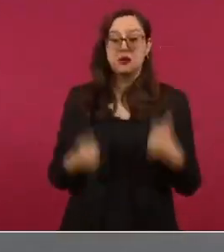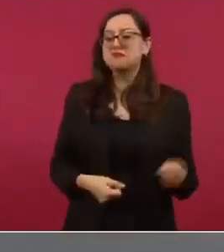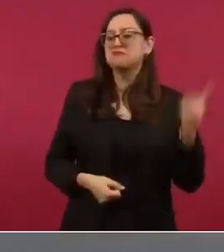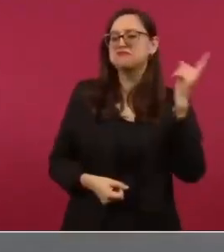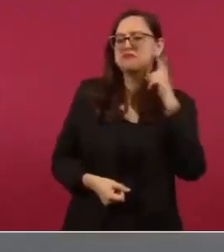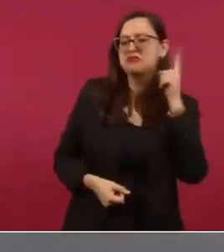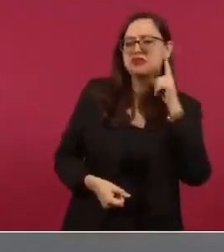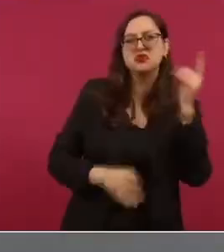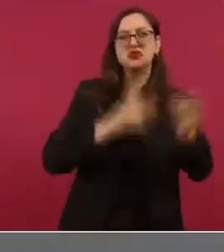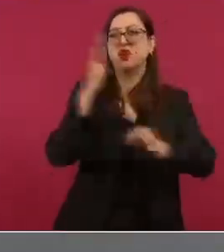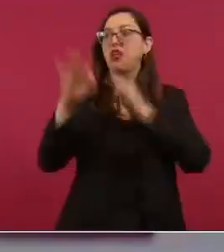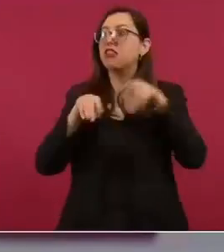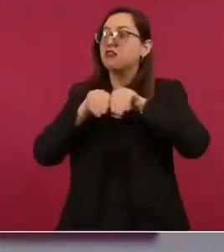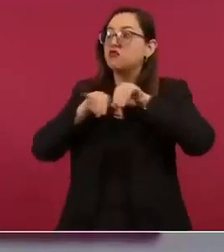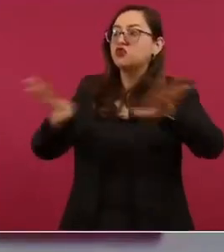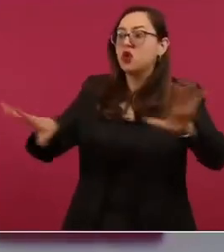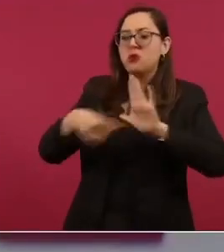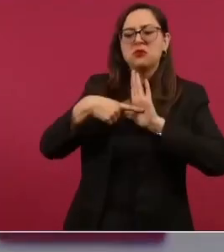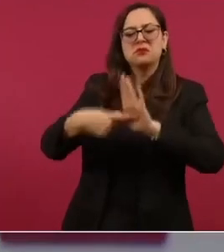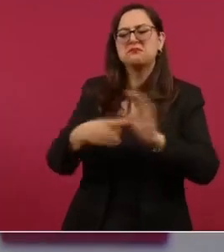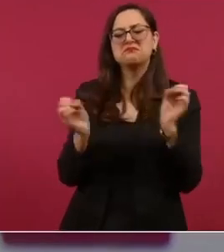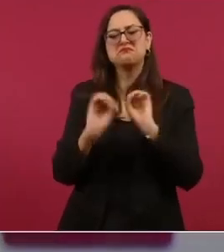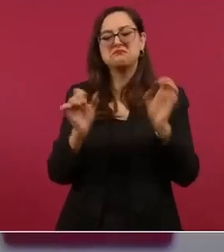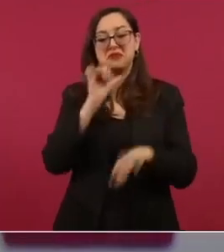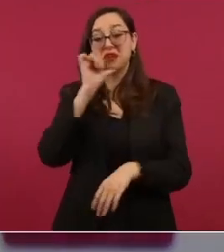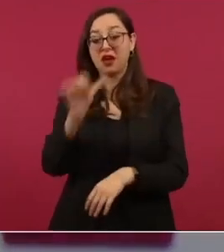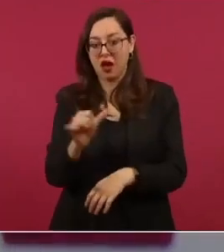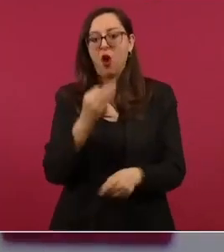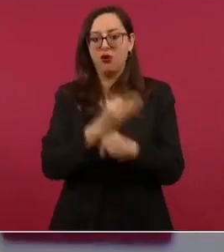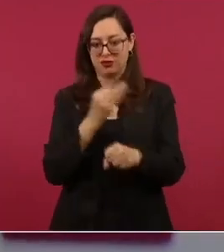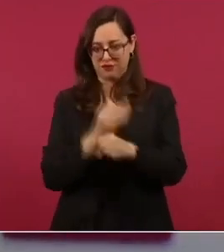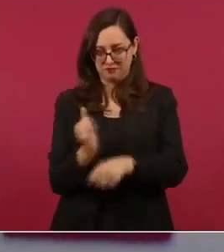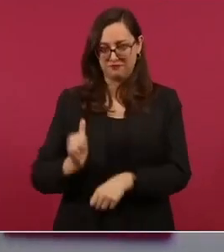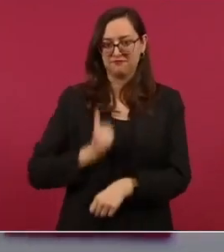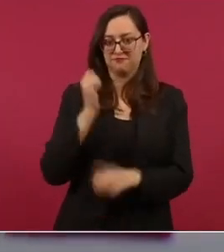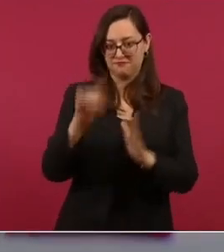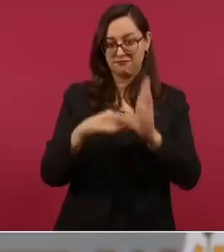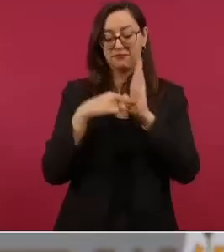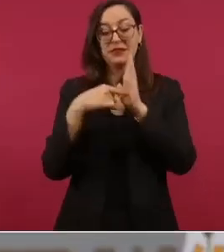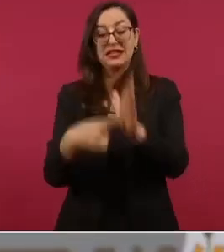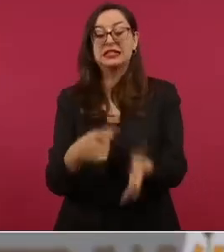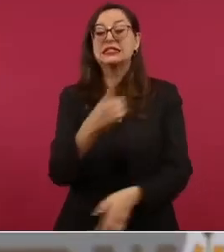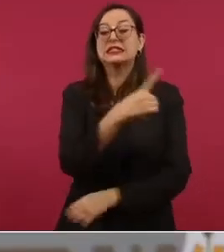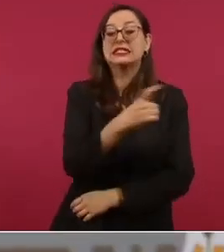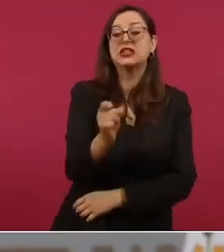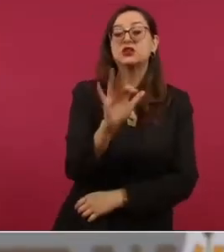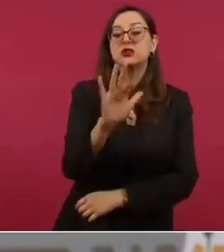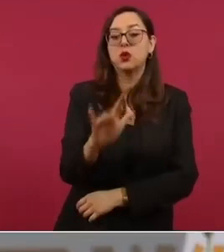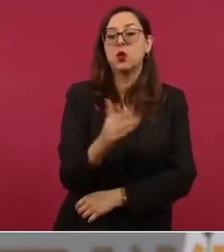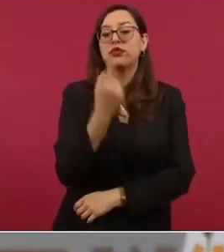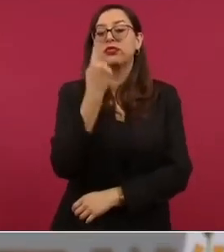se difunde mucho 151 unidades deportivas